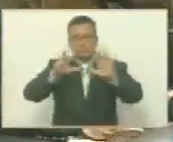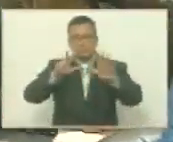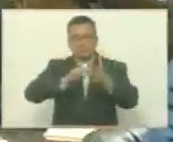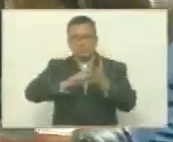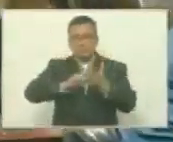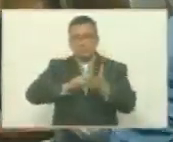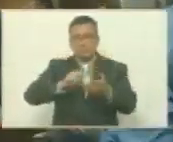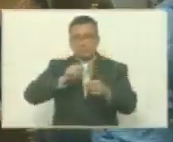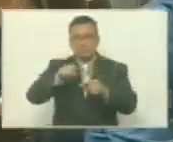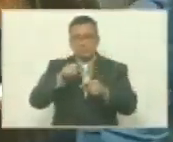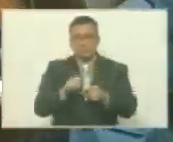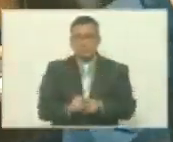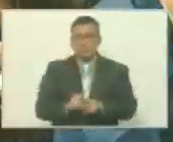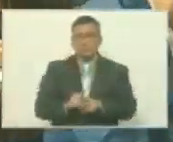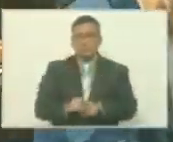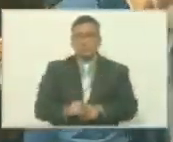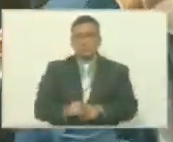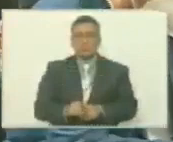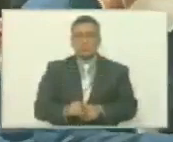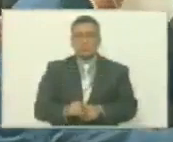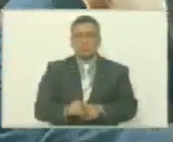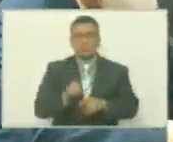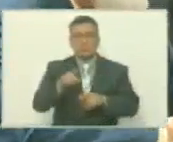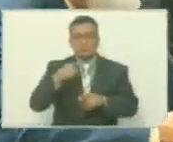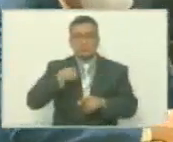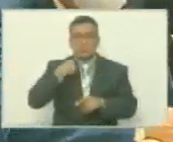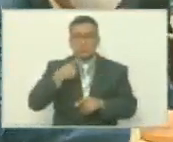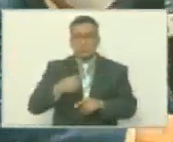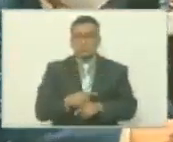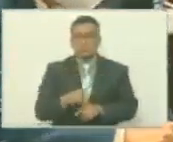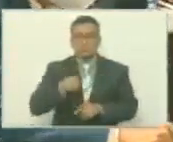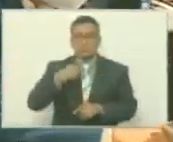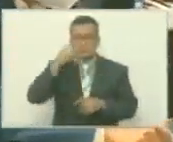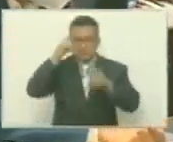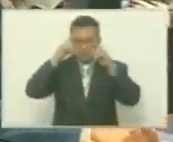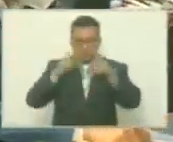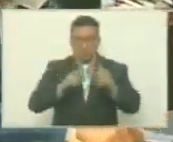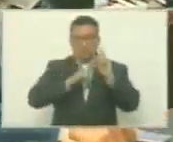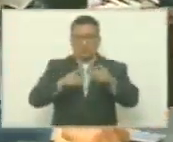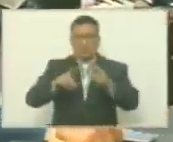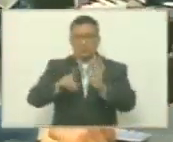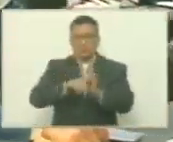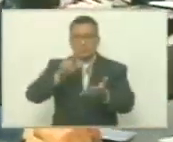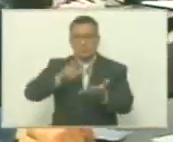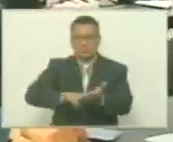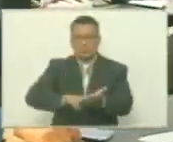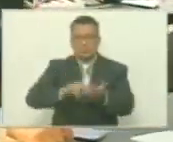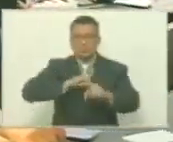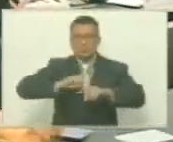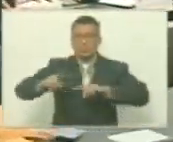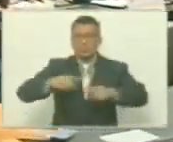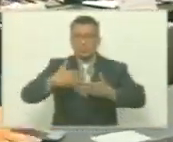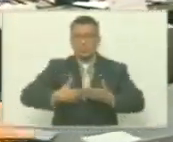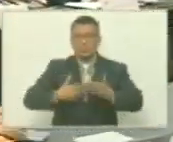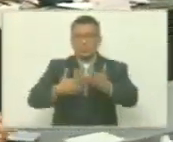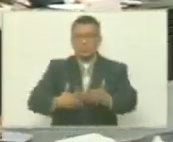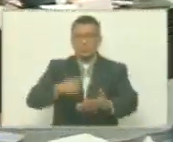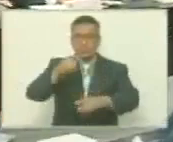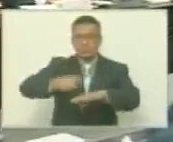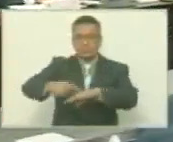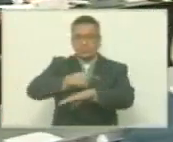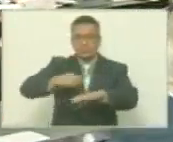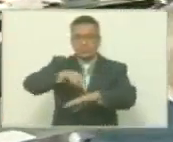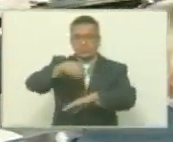correspondiente epígrafe. En consecuencia, declaró sancionada la ley y ordenó remitirla al Ejecutivo